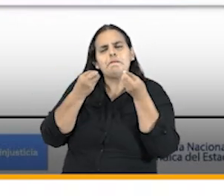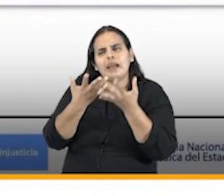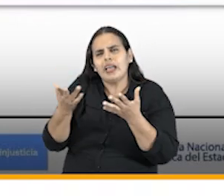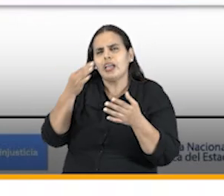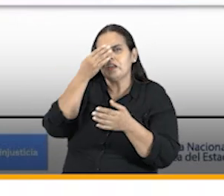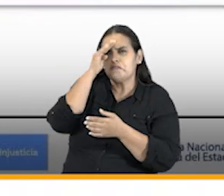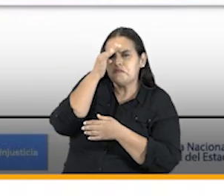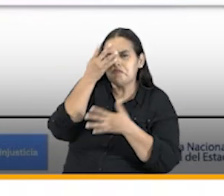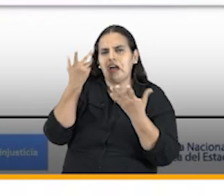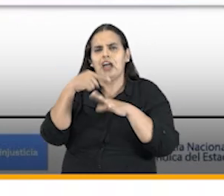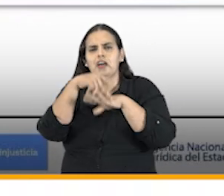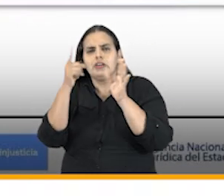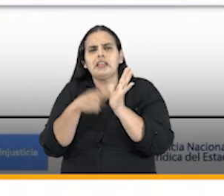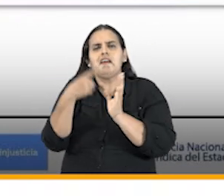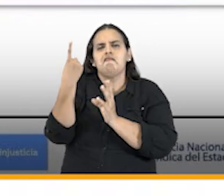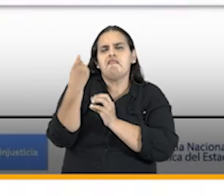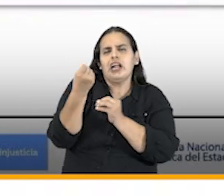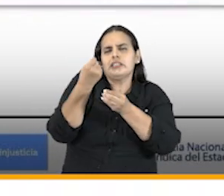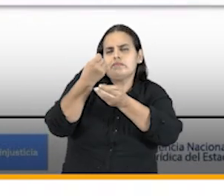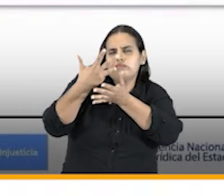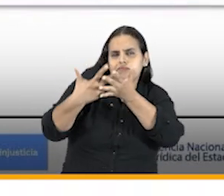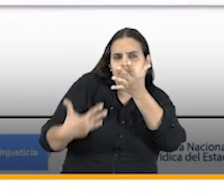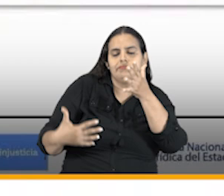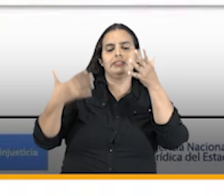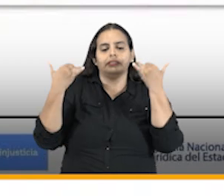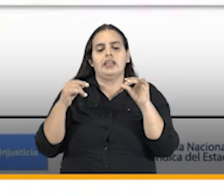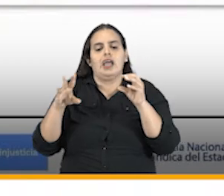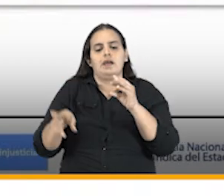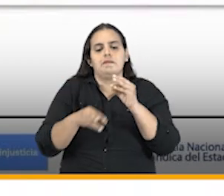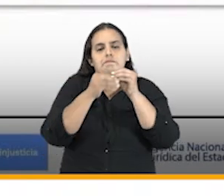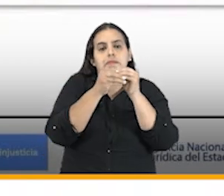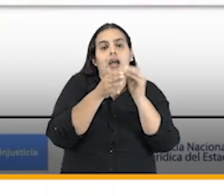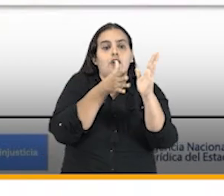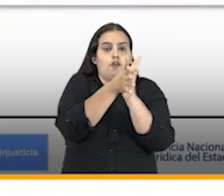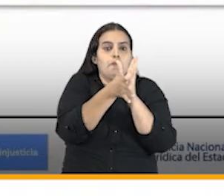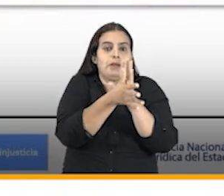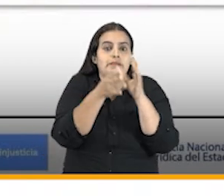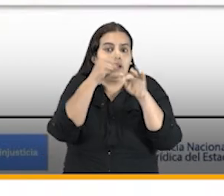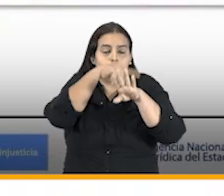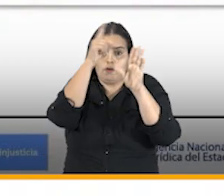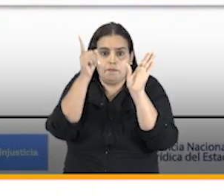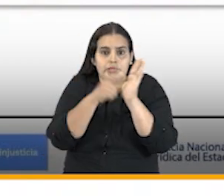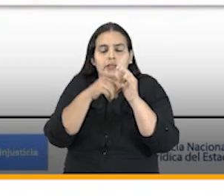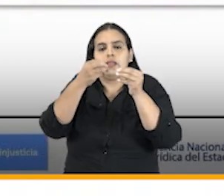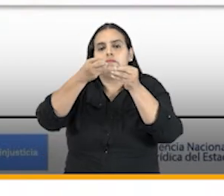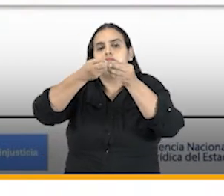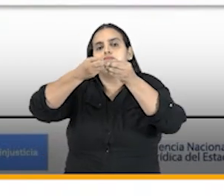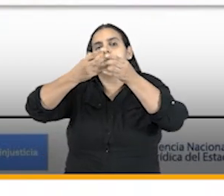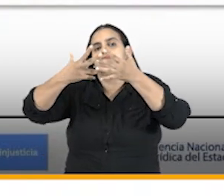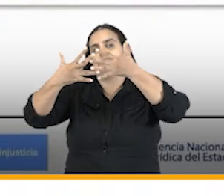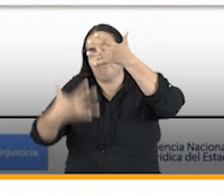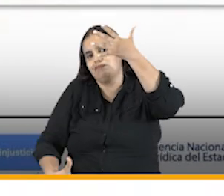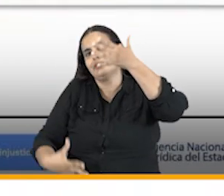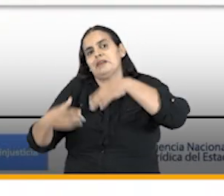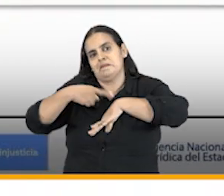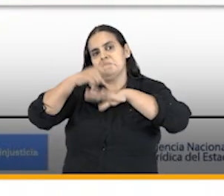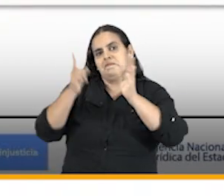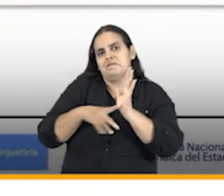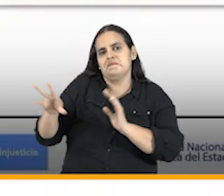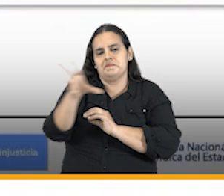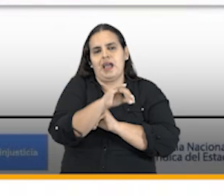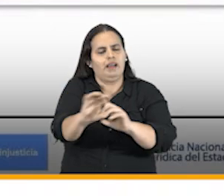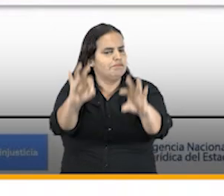información para completar etcétera etcétera una vez se completa la información pues aumenta el incentivo ya que se tiene información de